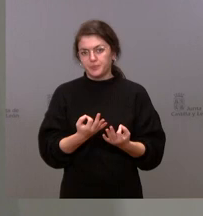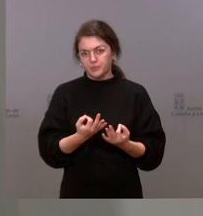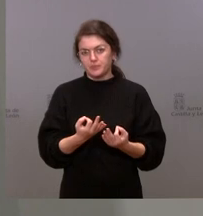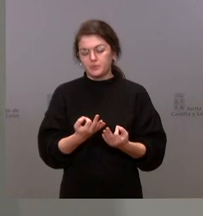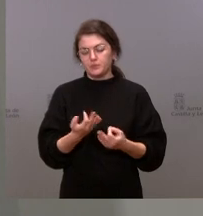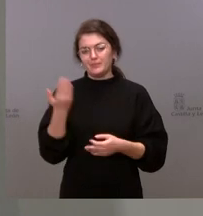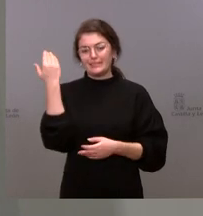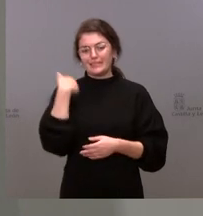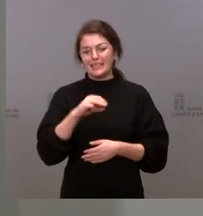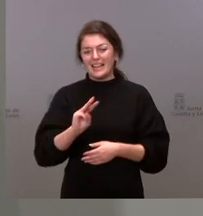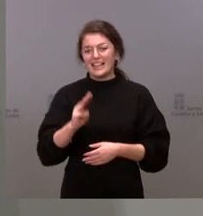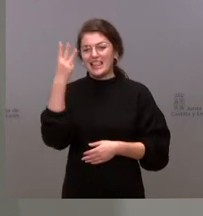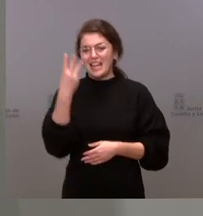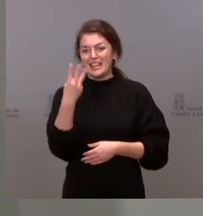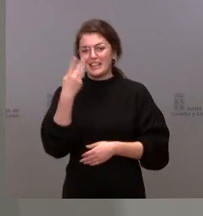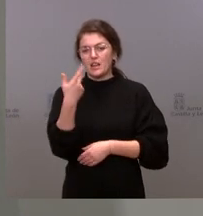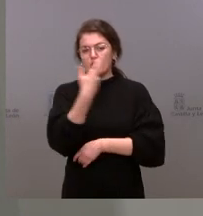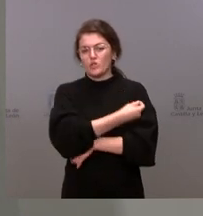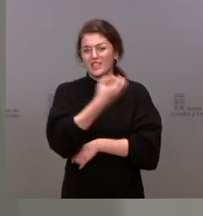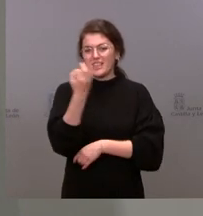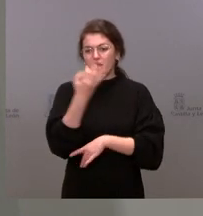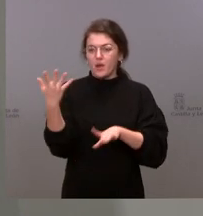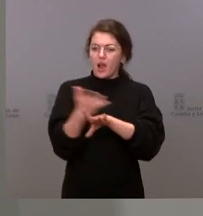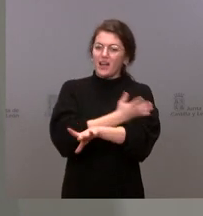tercera dosis tienen que haber pasado seis meses. Por tanto,